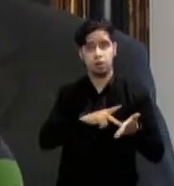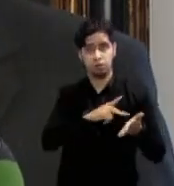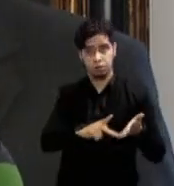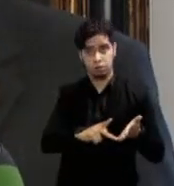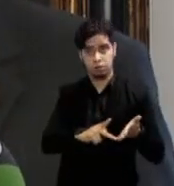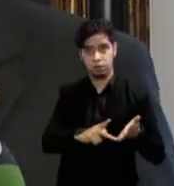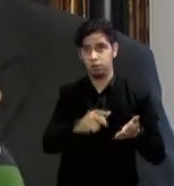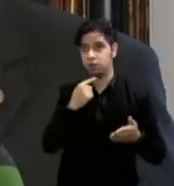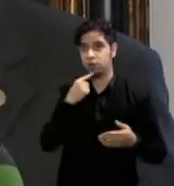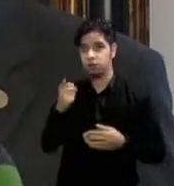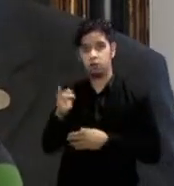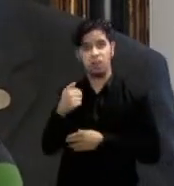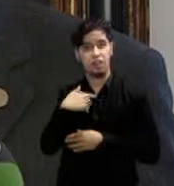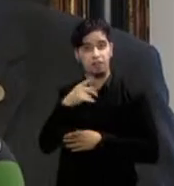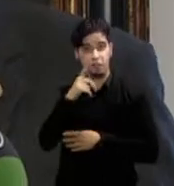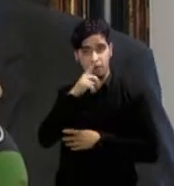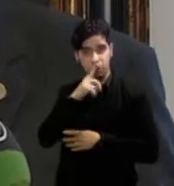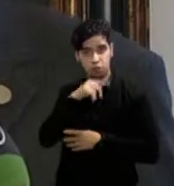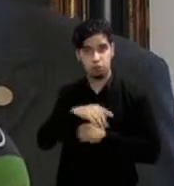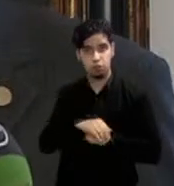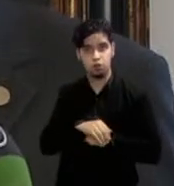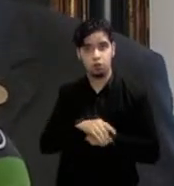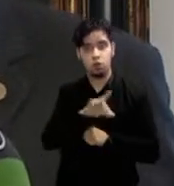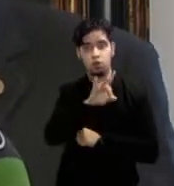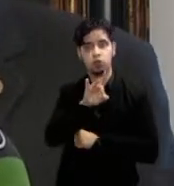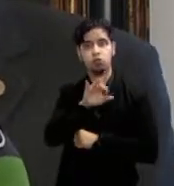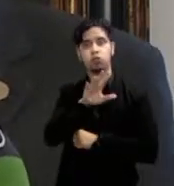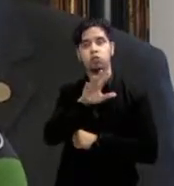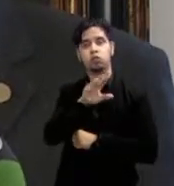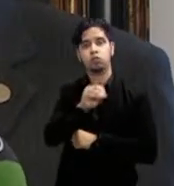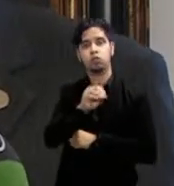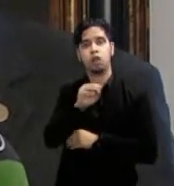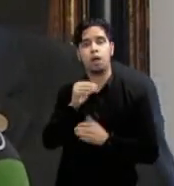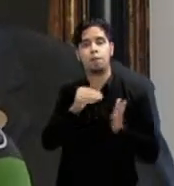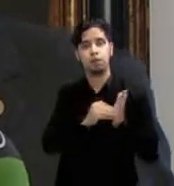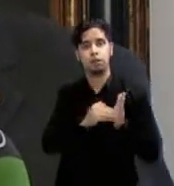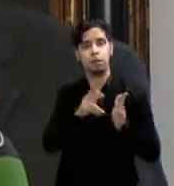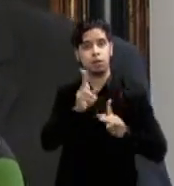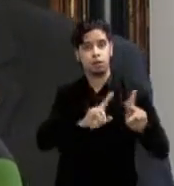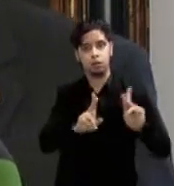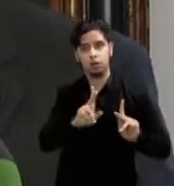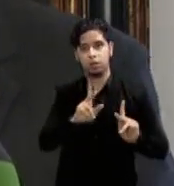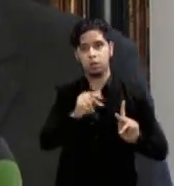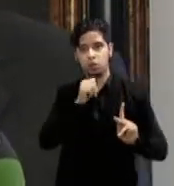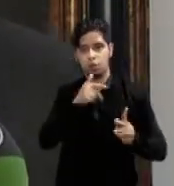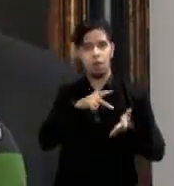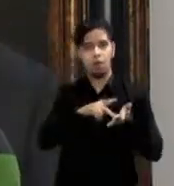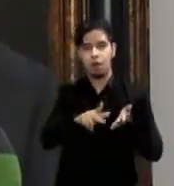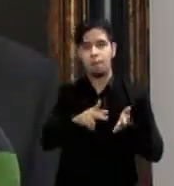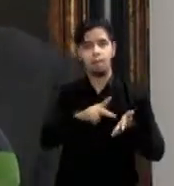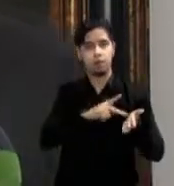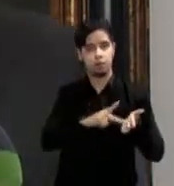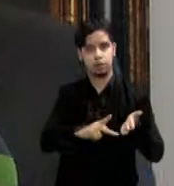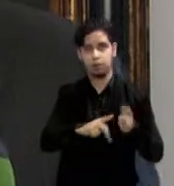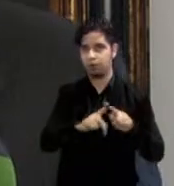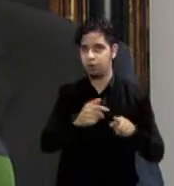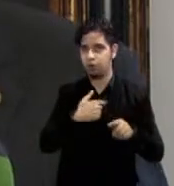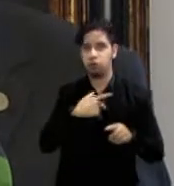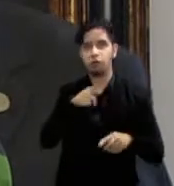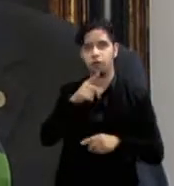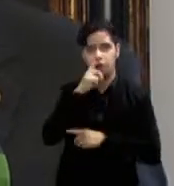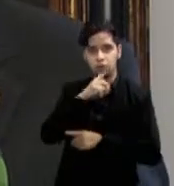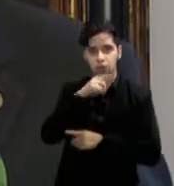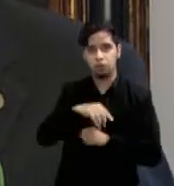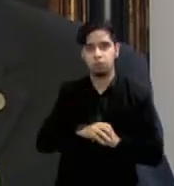falso, que 850 mil personas no van a rendir planillas, que van a pagar menos. Y con el propio ejemplo de los 100 mil, termina pagando, no 3 mil como ellos dicen,